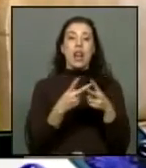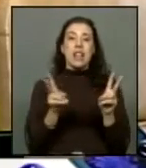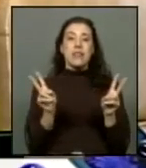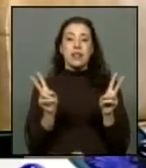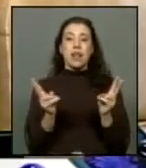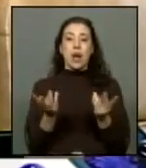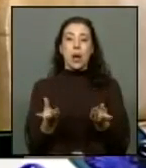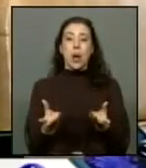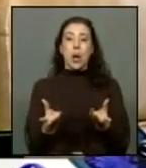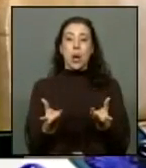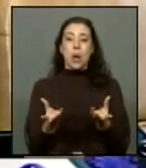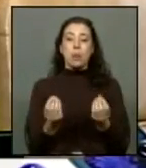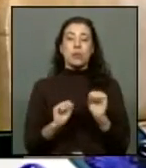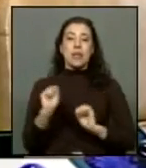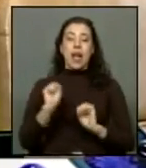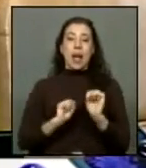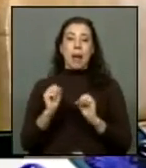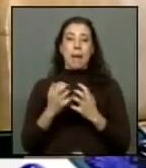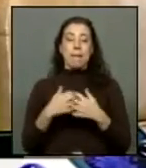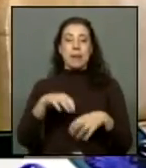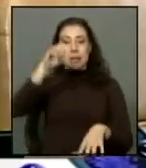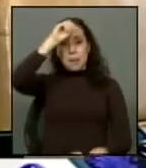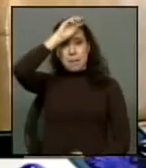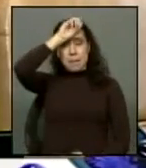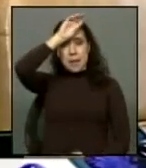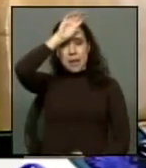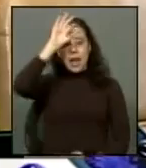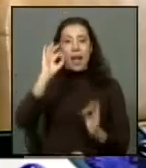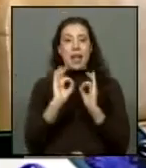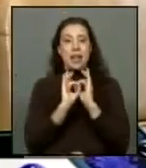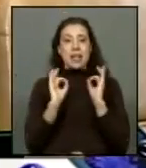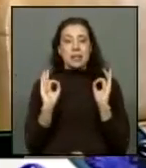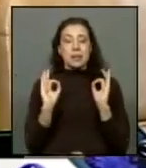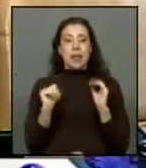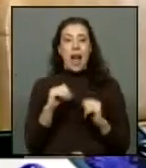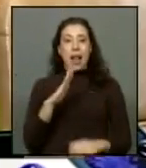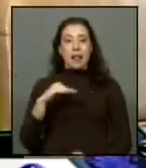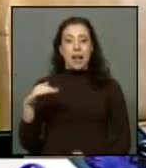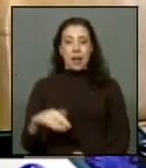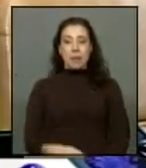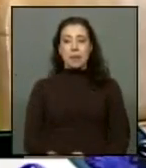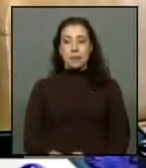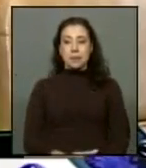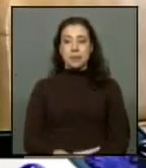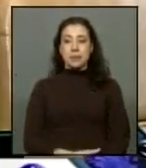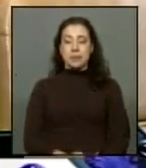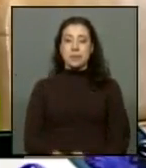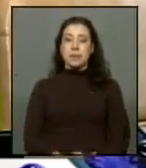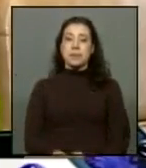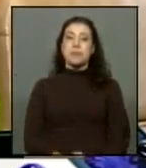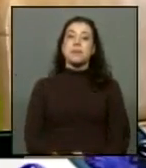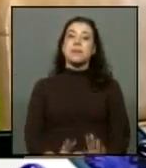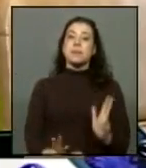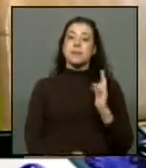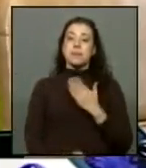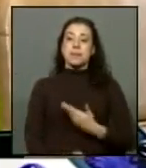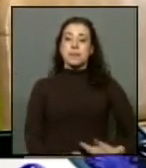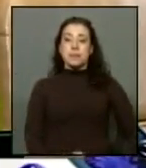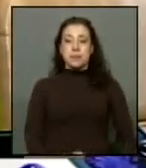de muchas empresas mineras en particular en la región de Atacama he dicho señor presidente